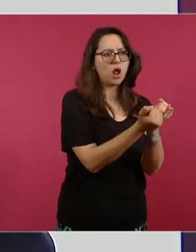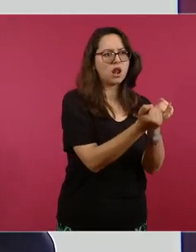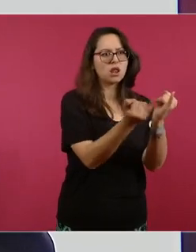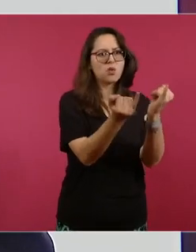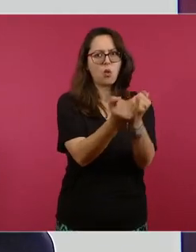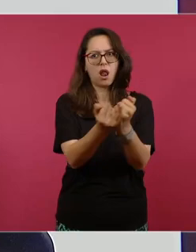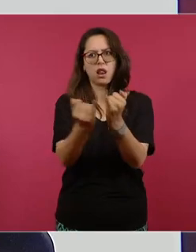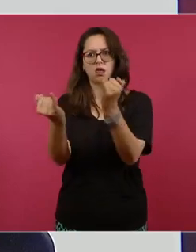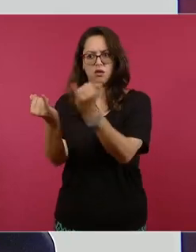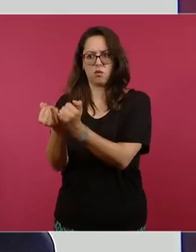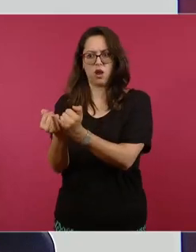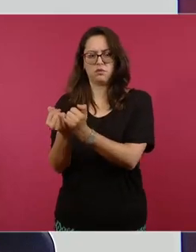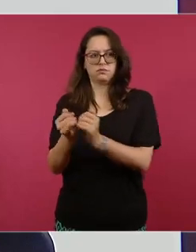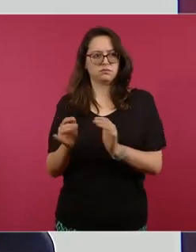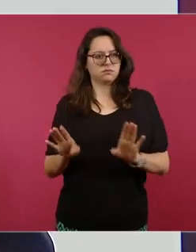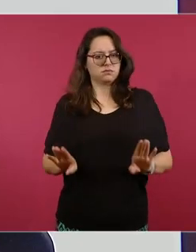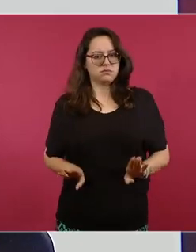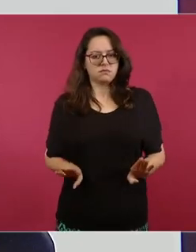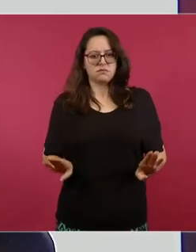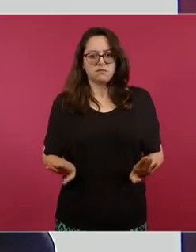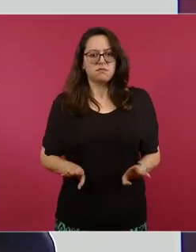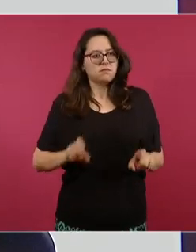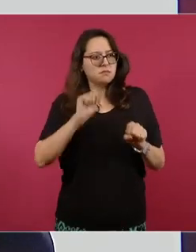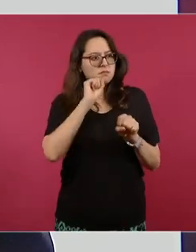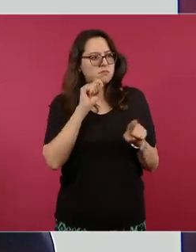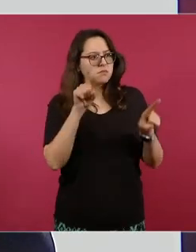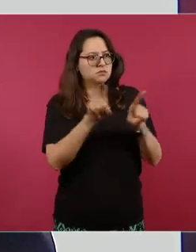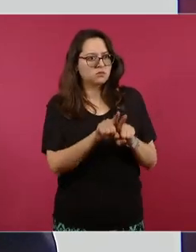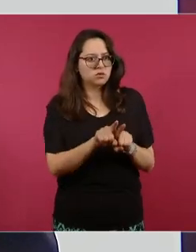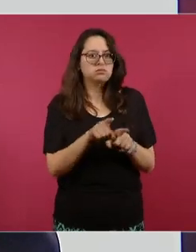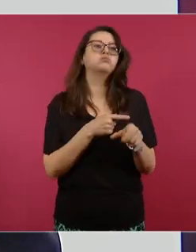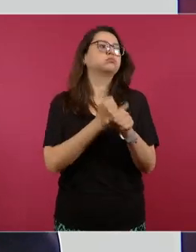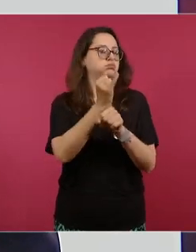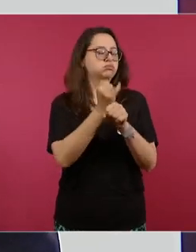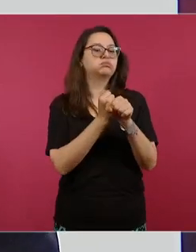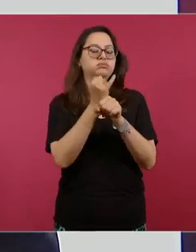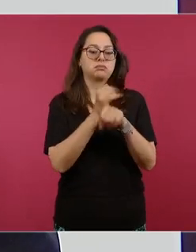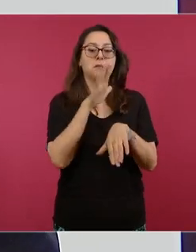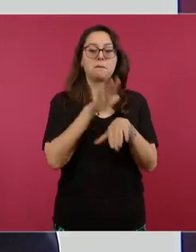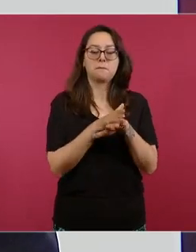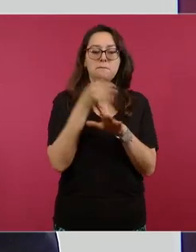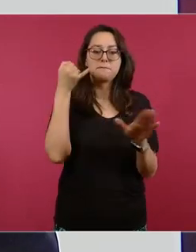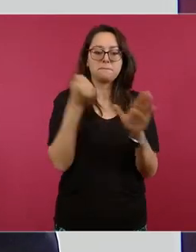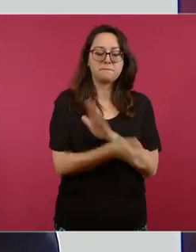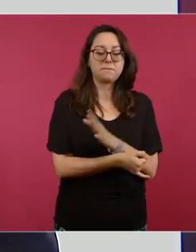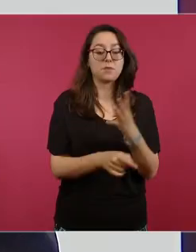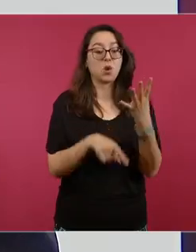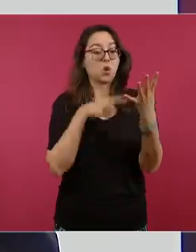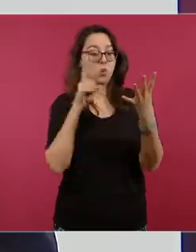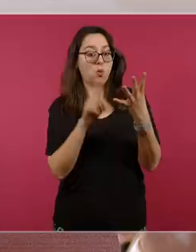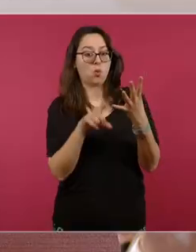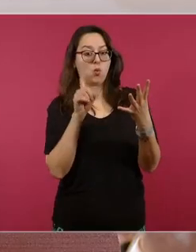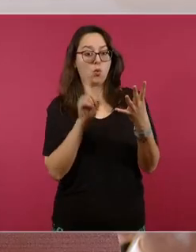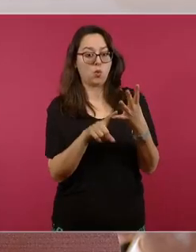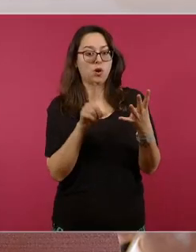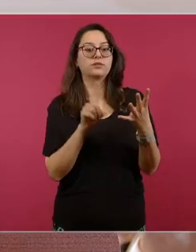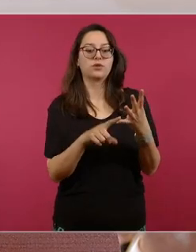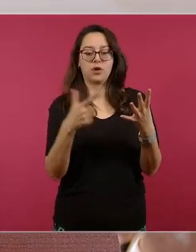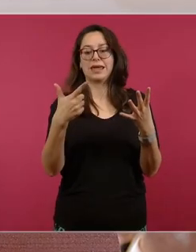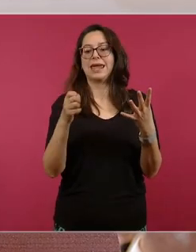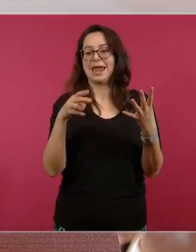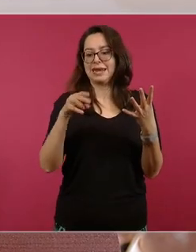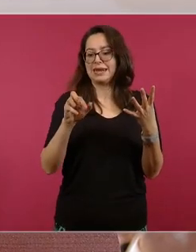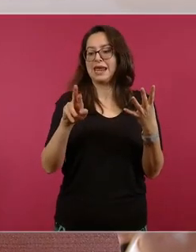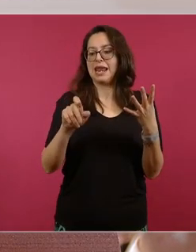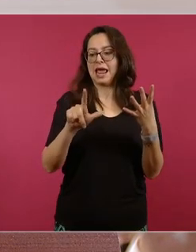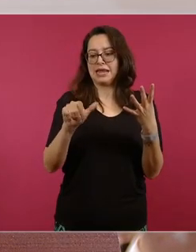casos que presentan comportamientos o situaciones comunes y en cuarto lugar está la búsqueda generalizada que es